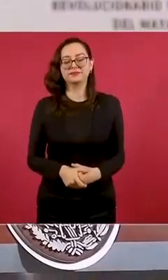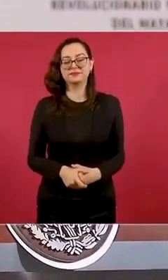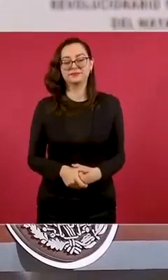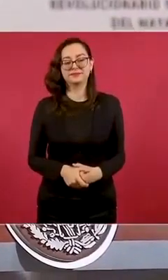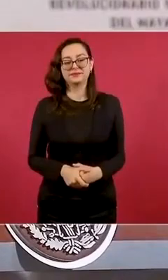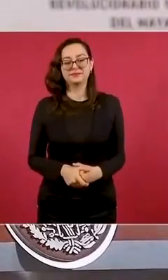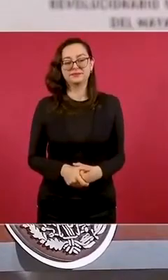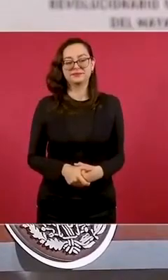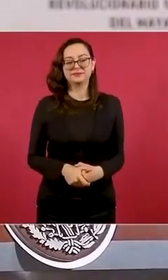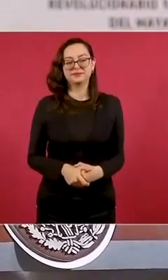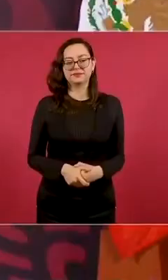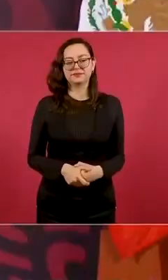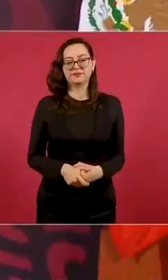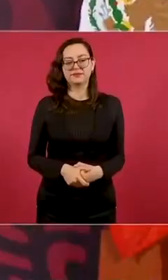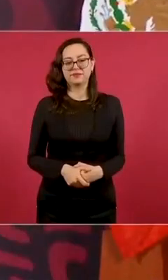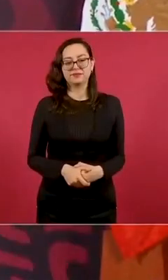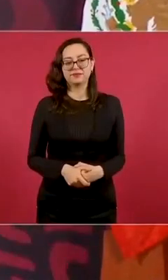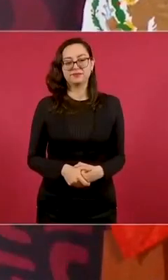Y miren,